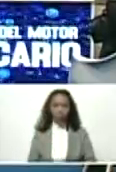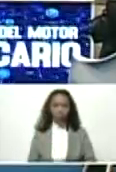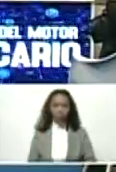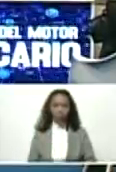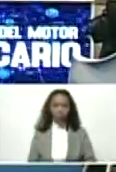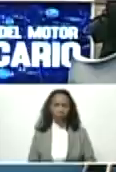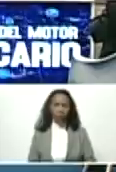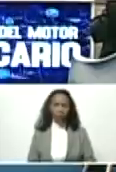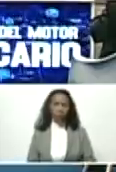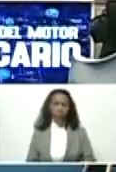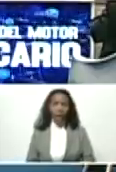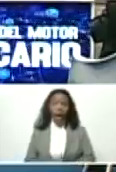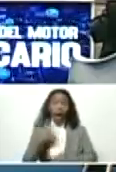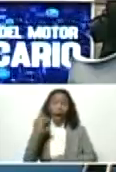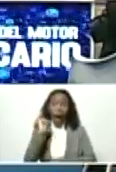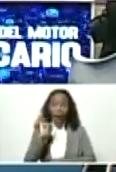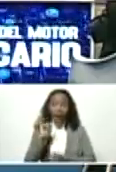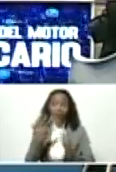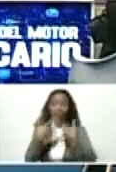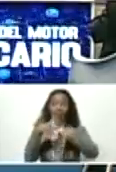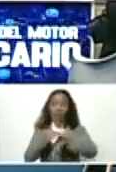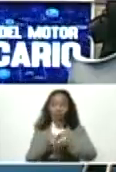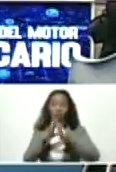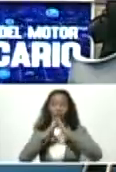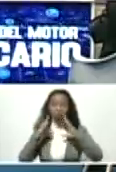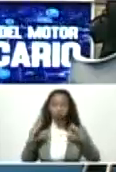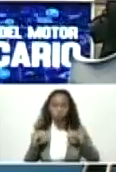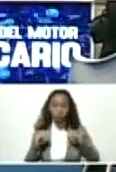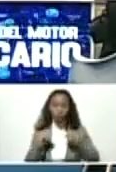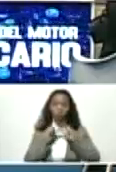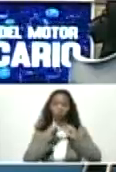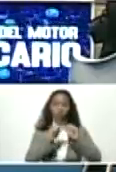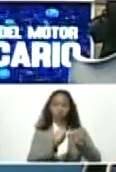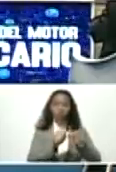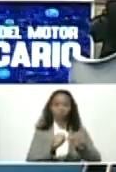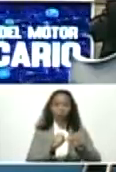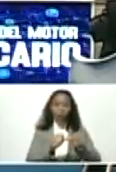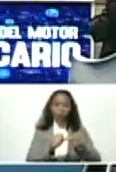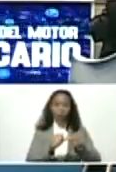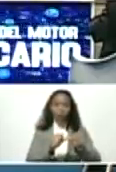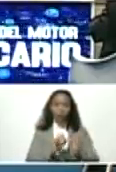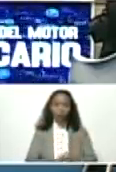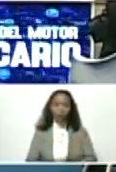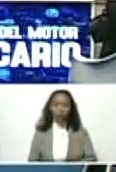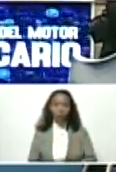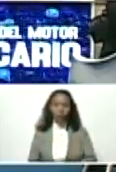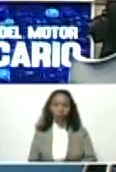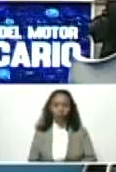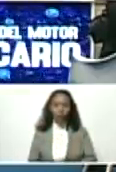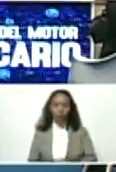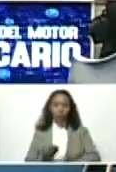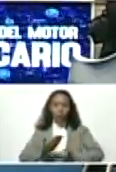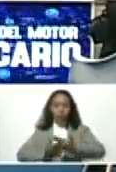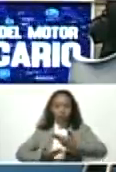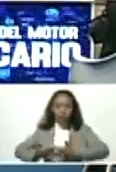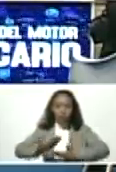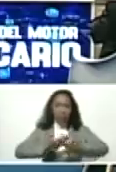Hay que combinar las cosas y continuar en una relación